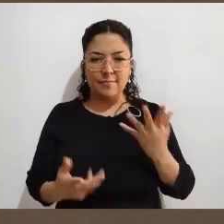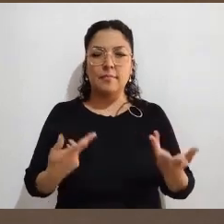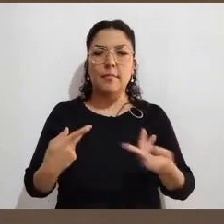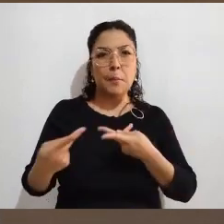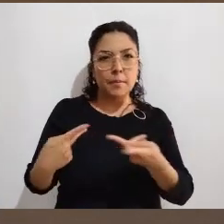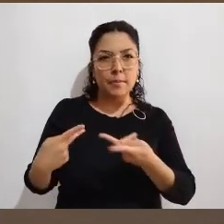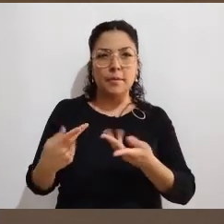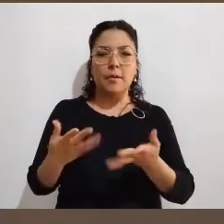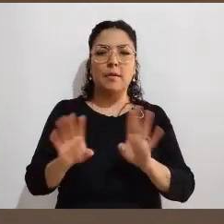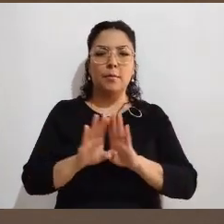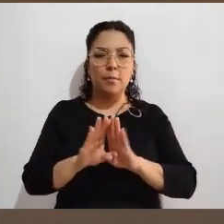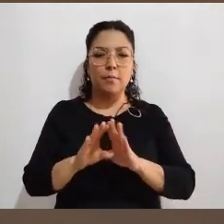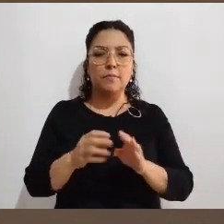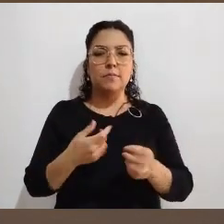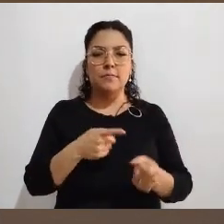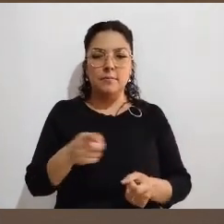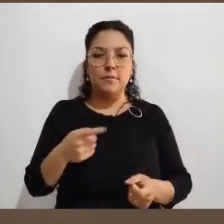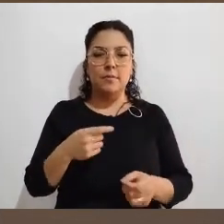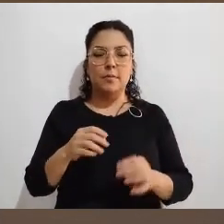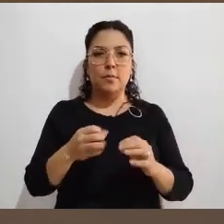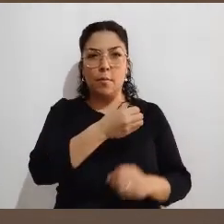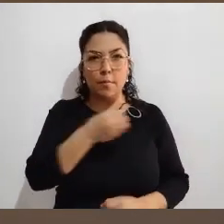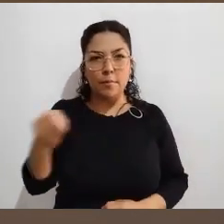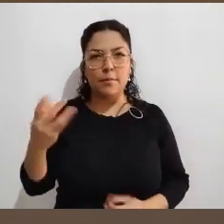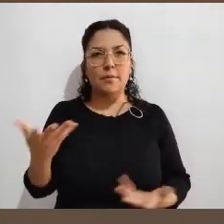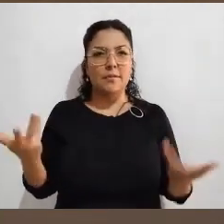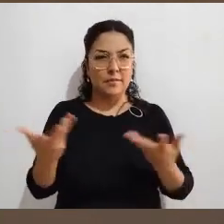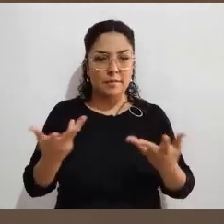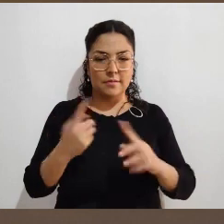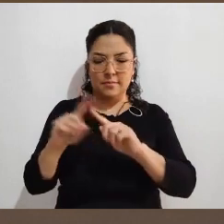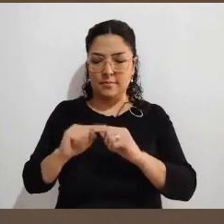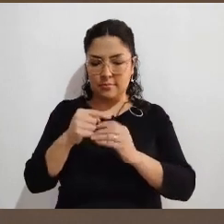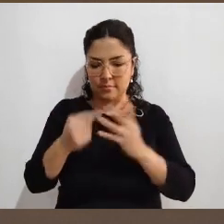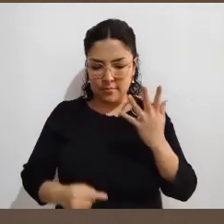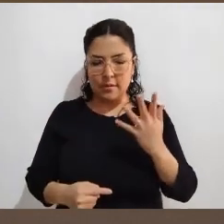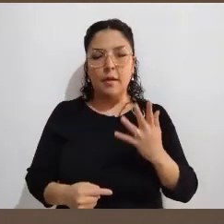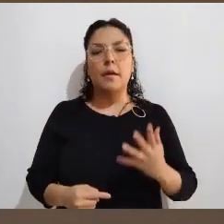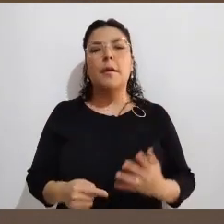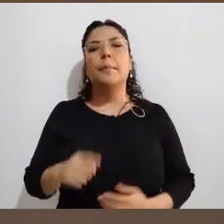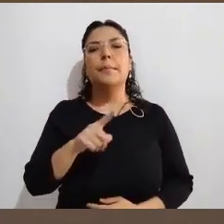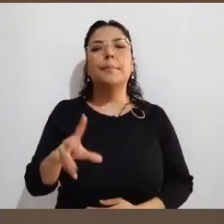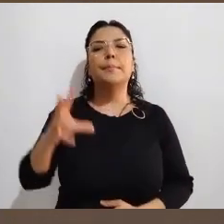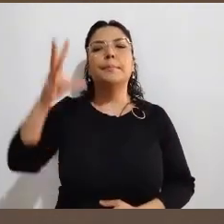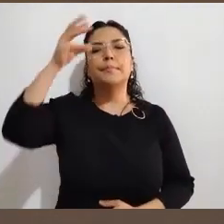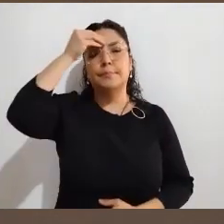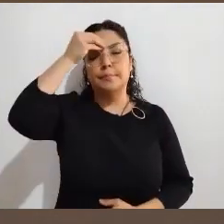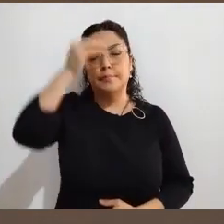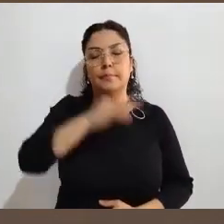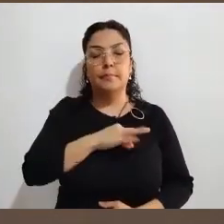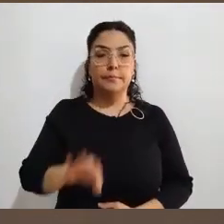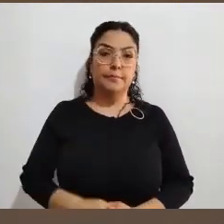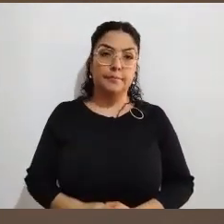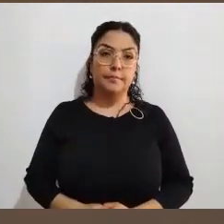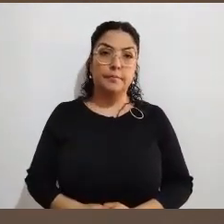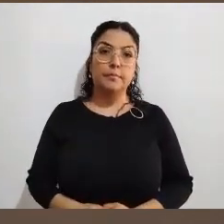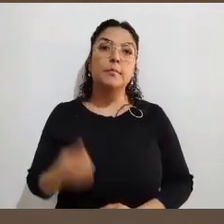centros, cómo operan sus programas, cómo está organizada su estructura. Entonces, esta es otra finalidad muy importante que